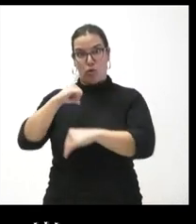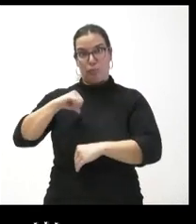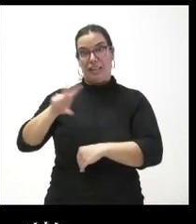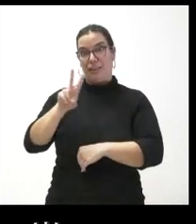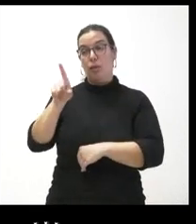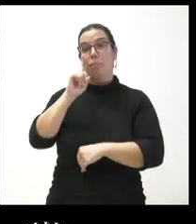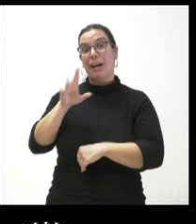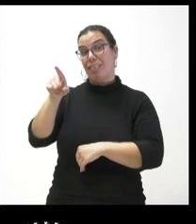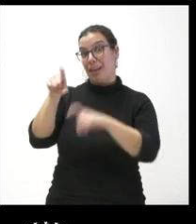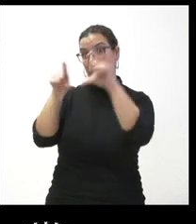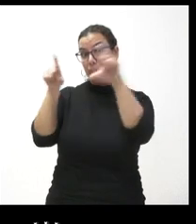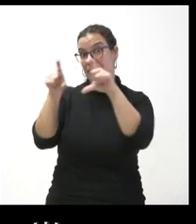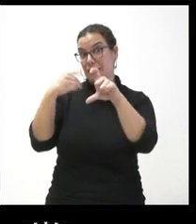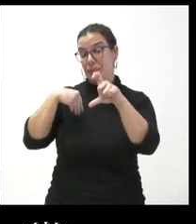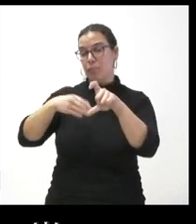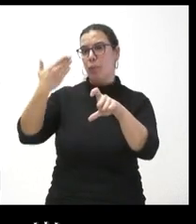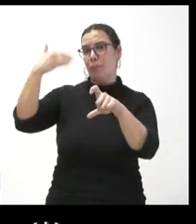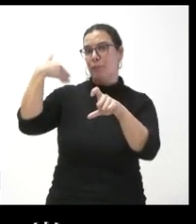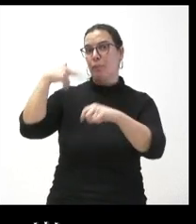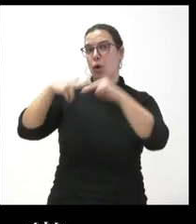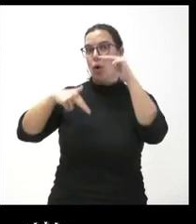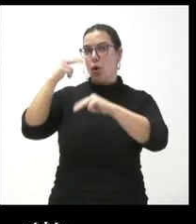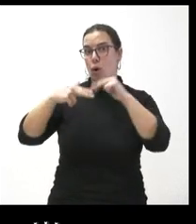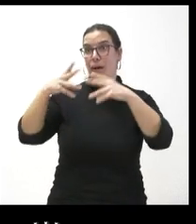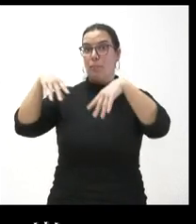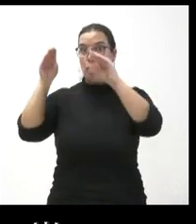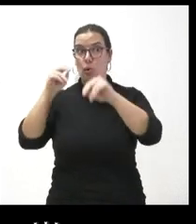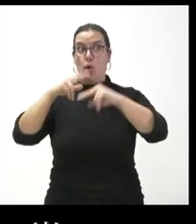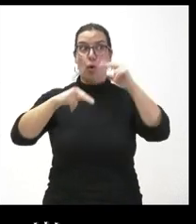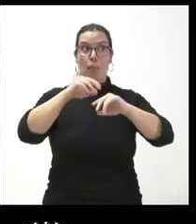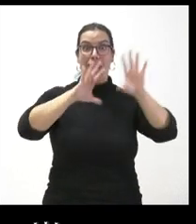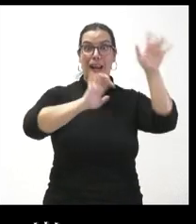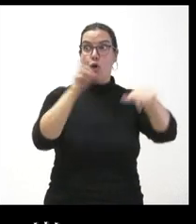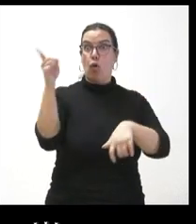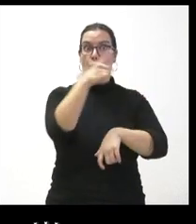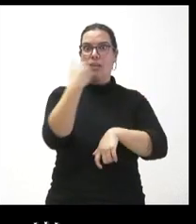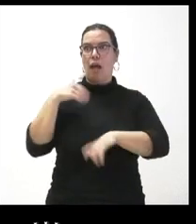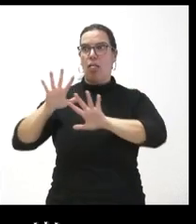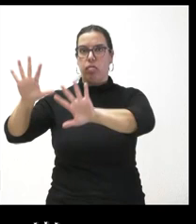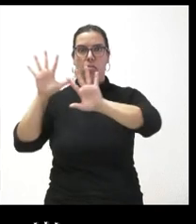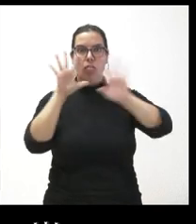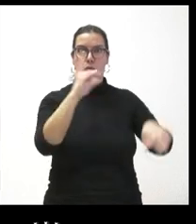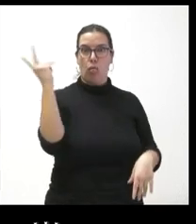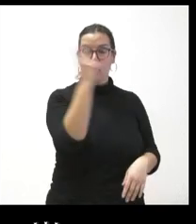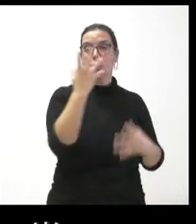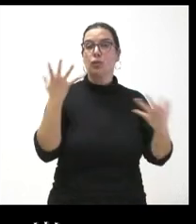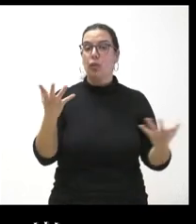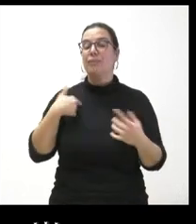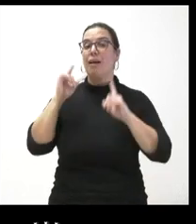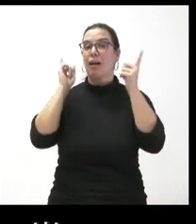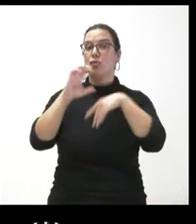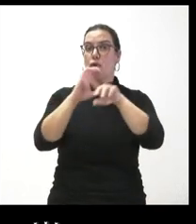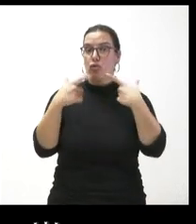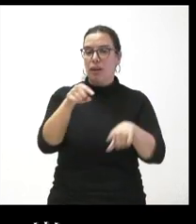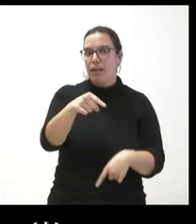dejado de ejecutar unas obras en Burgos y en León entonces no sé si si la Junta en este caso la Consejería tenía